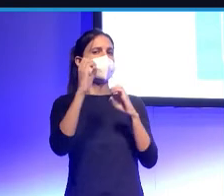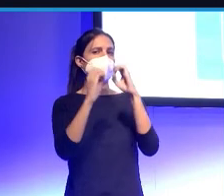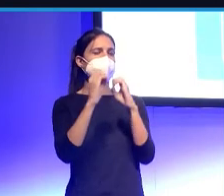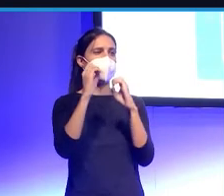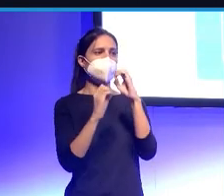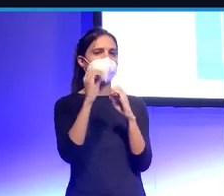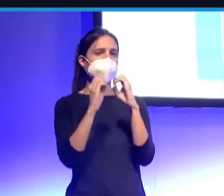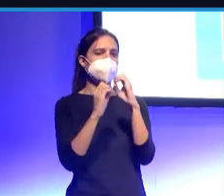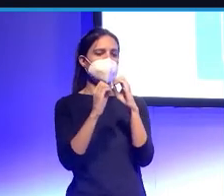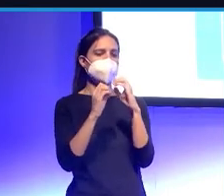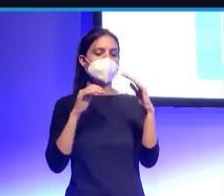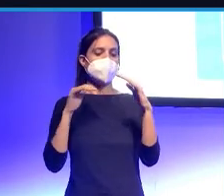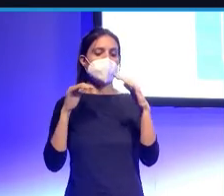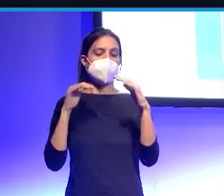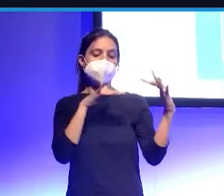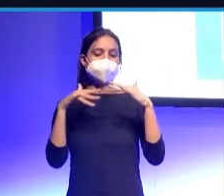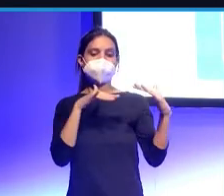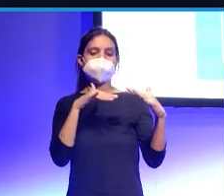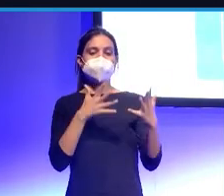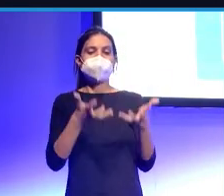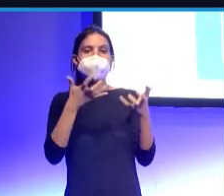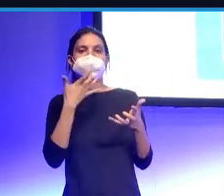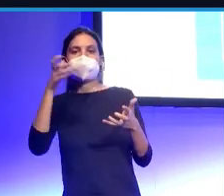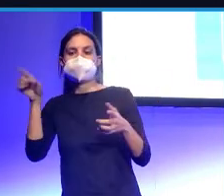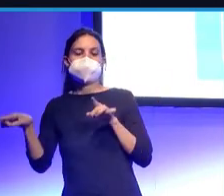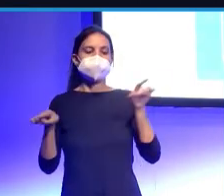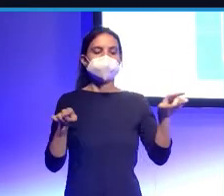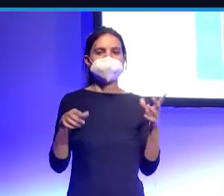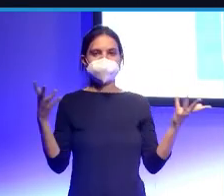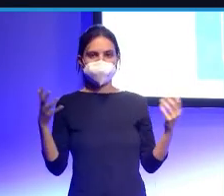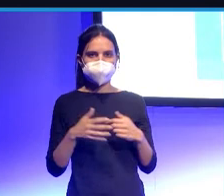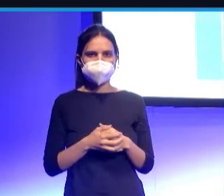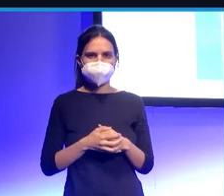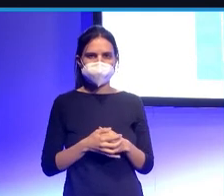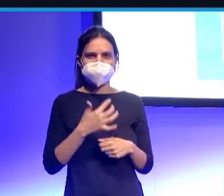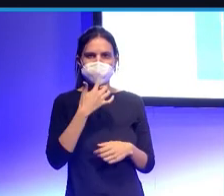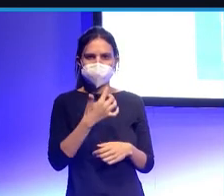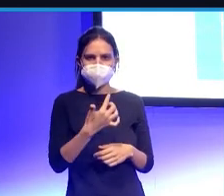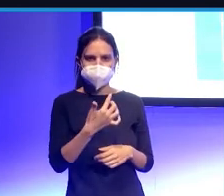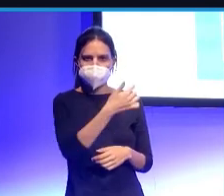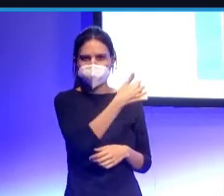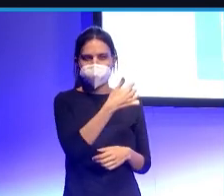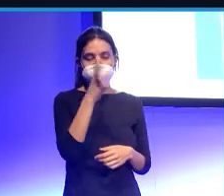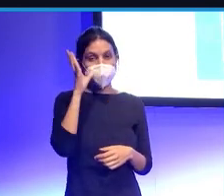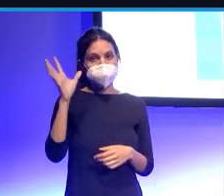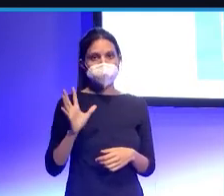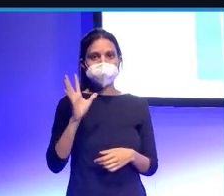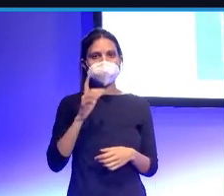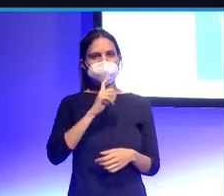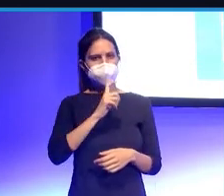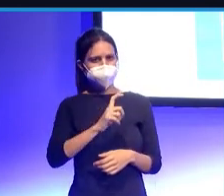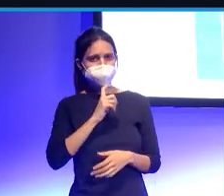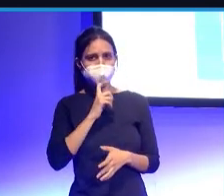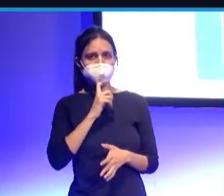el partido lo ganara cada uno de los equipos. Entonces, lo que os decía, ¿no? Esto que parece muy complicado, es al fin y cabo